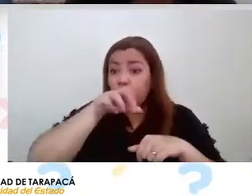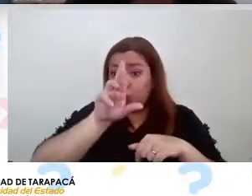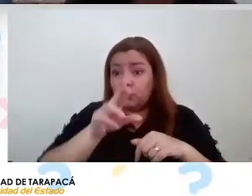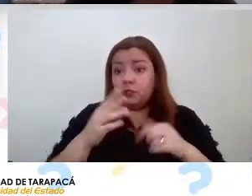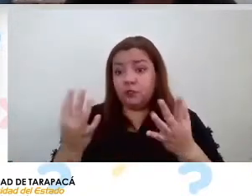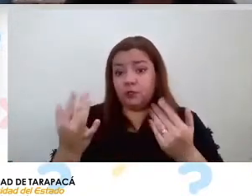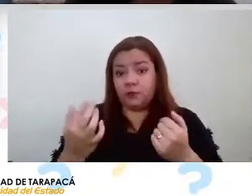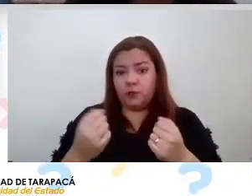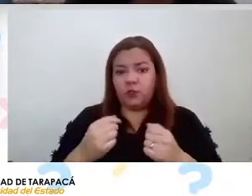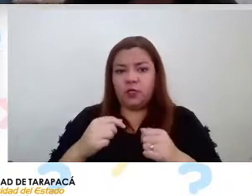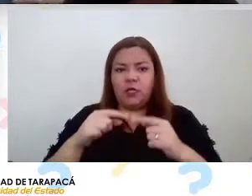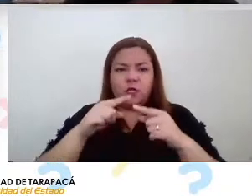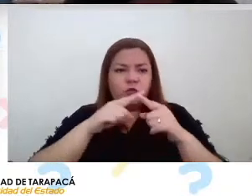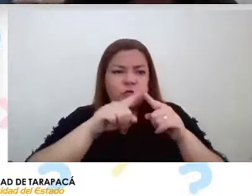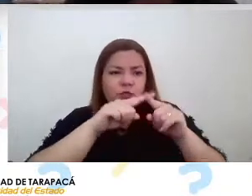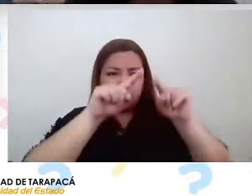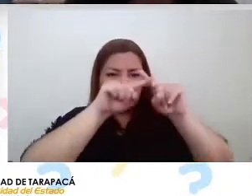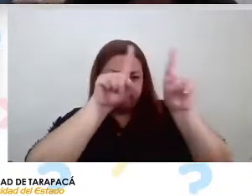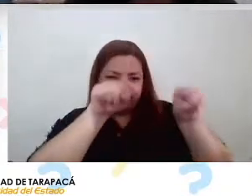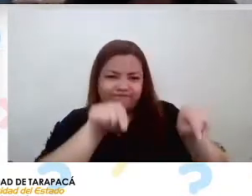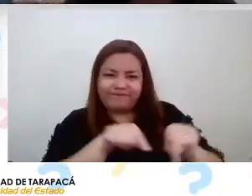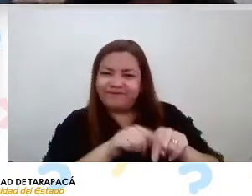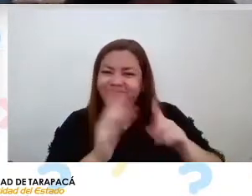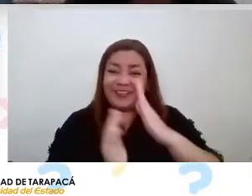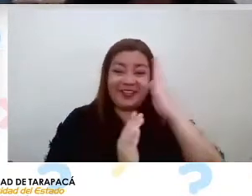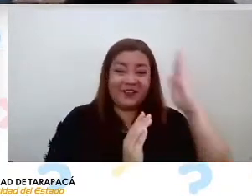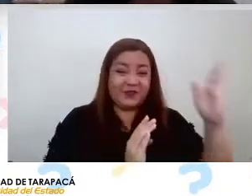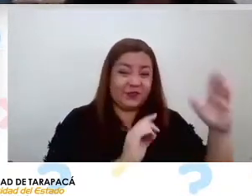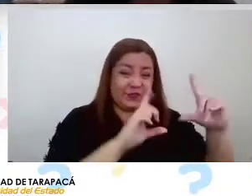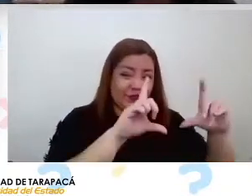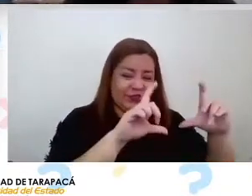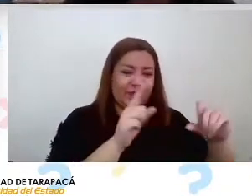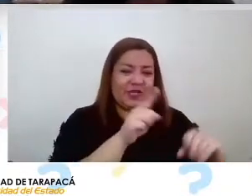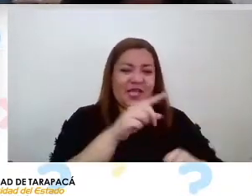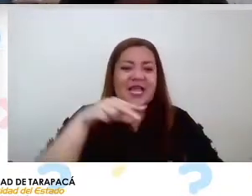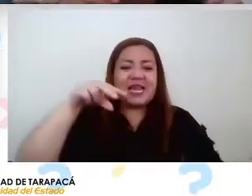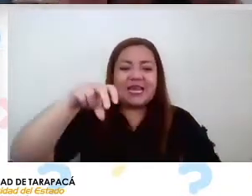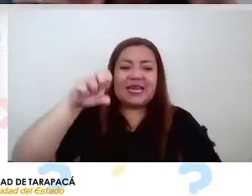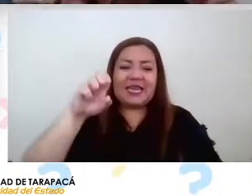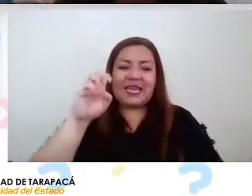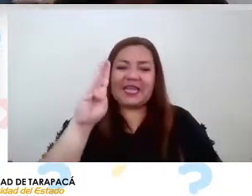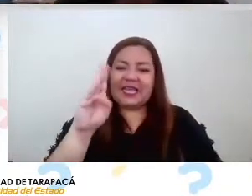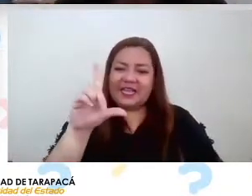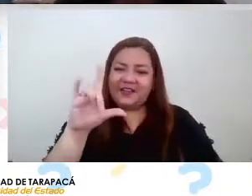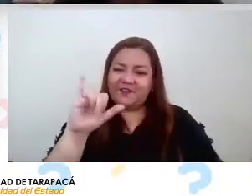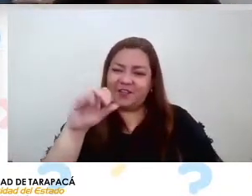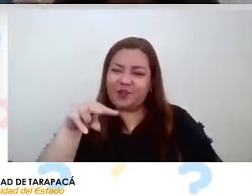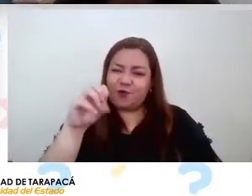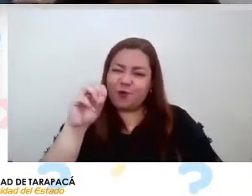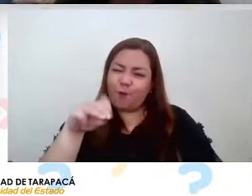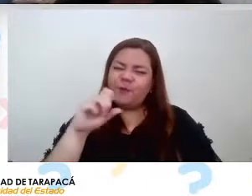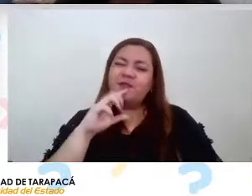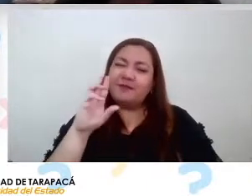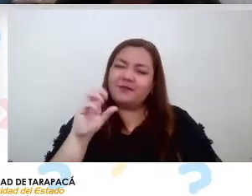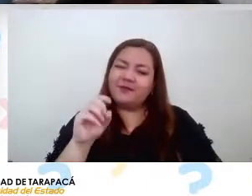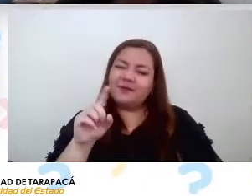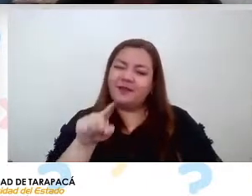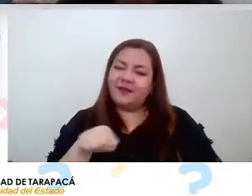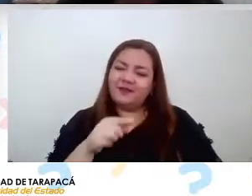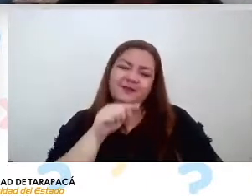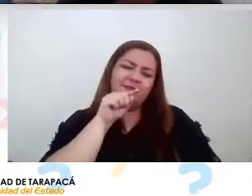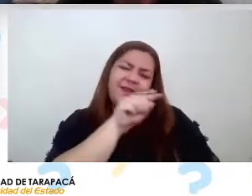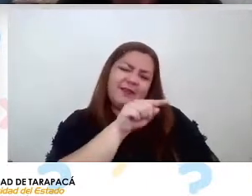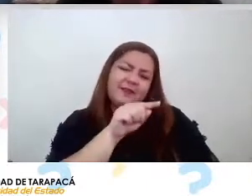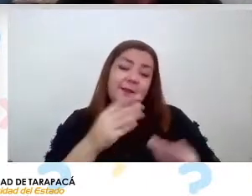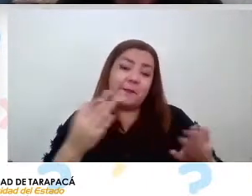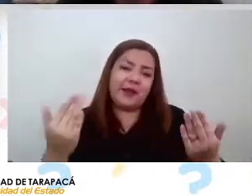neblinómetros que los neblinómetros son instrumentos específicamente para medir la acumulación de